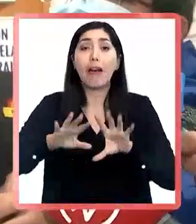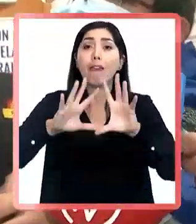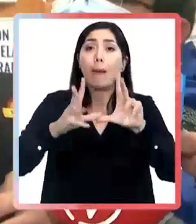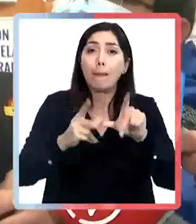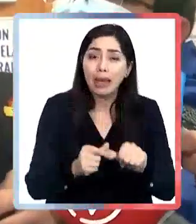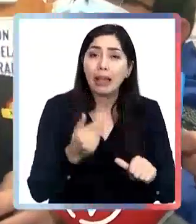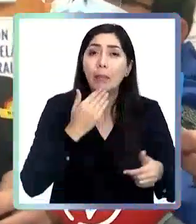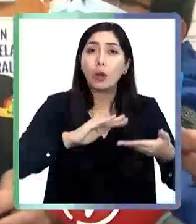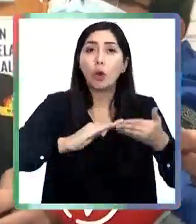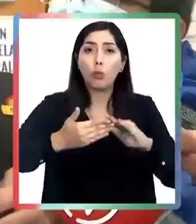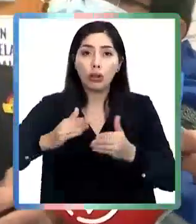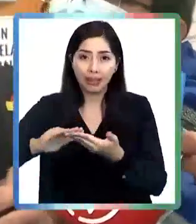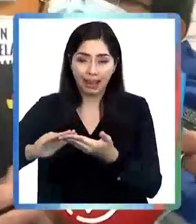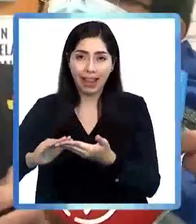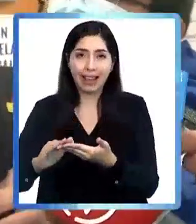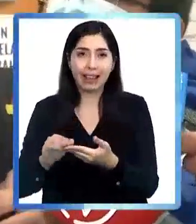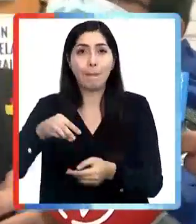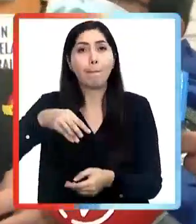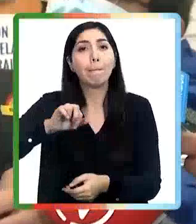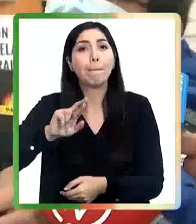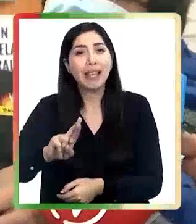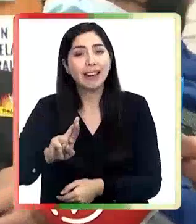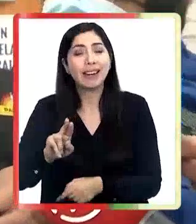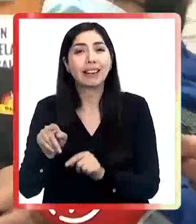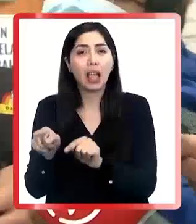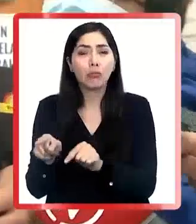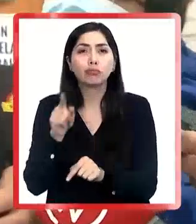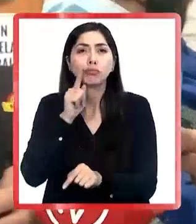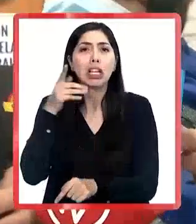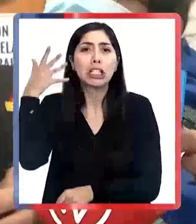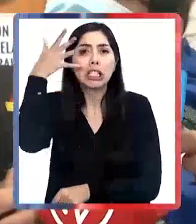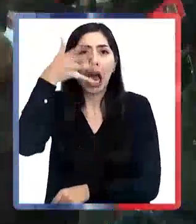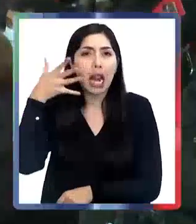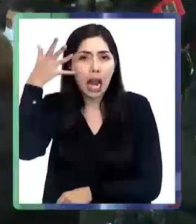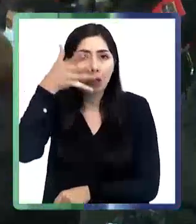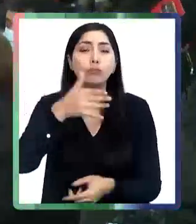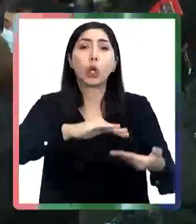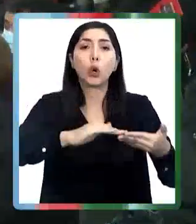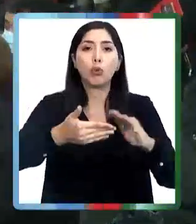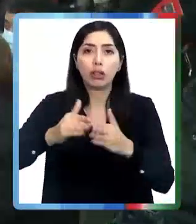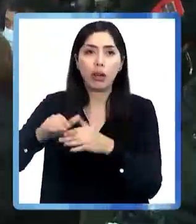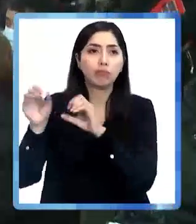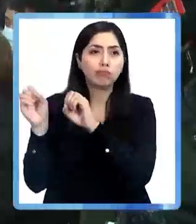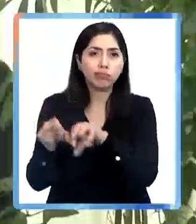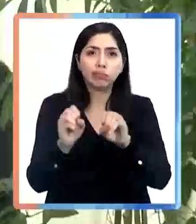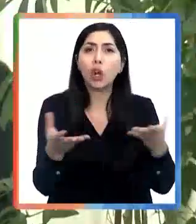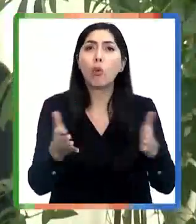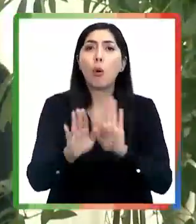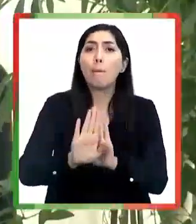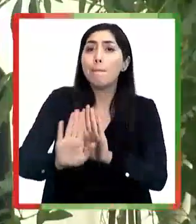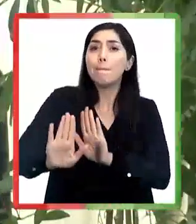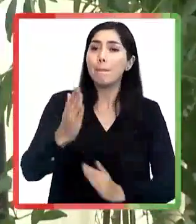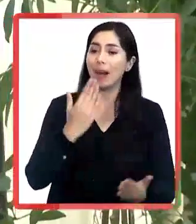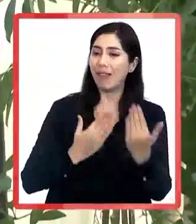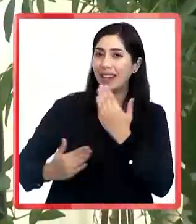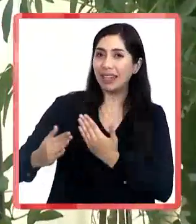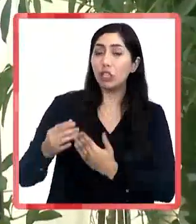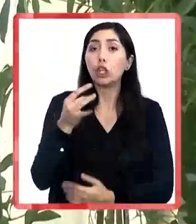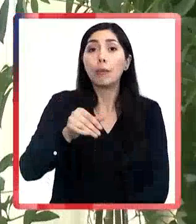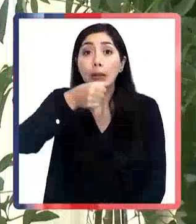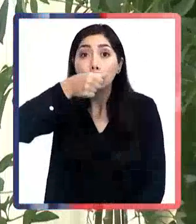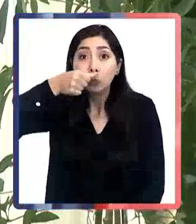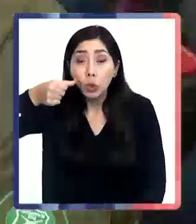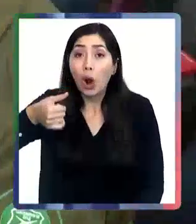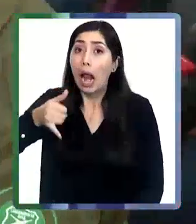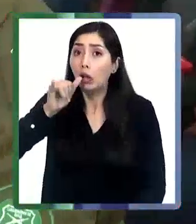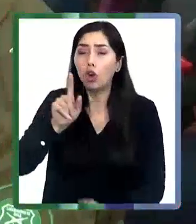las organizaciones comunitarias, el MIG, que tiene por finidad brindar charlas educativas a la comunidad tendientes a prevenir no solamente el consumo de drogas